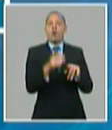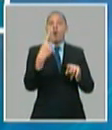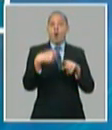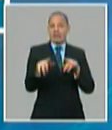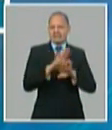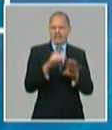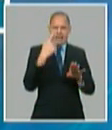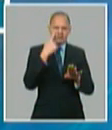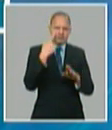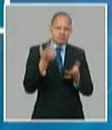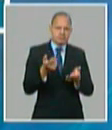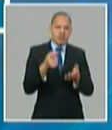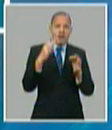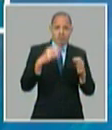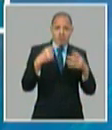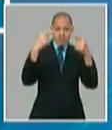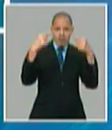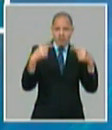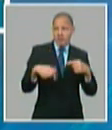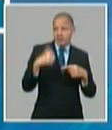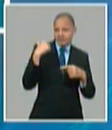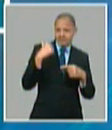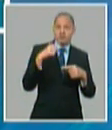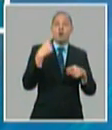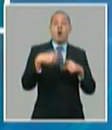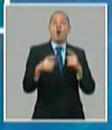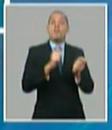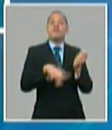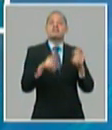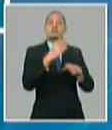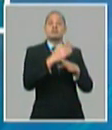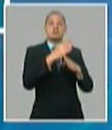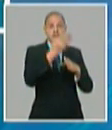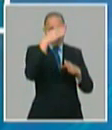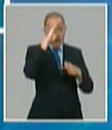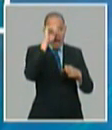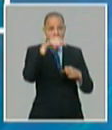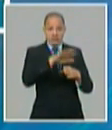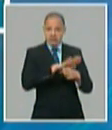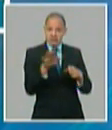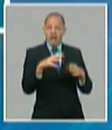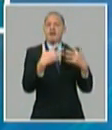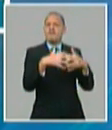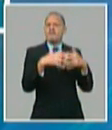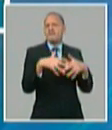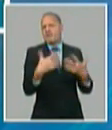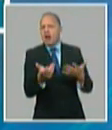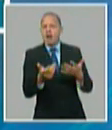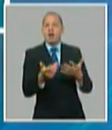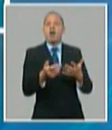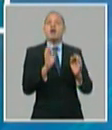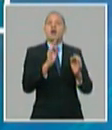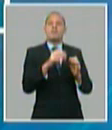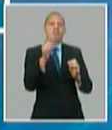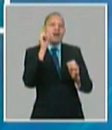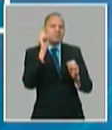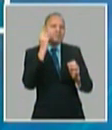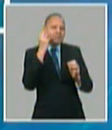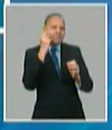se concluye la planta de biofertilizantes en Santiago de Cuba en el programa hotelero que no hemos detenido